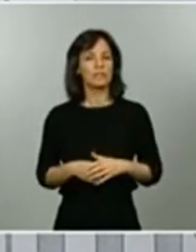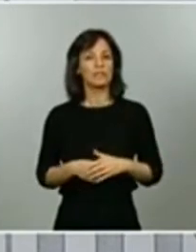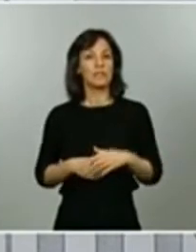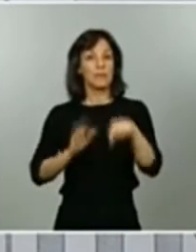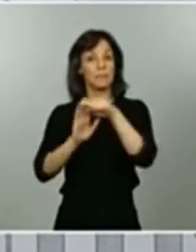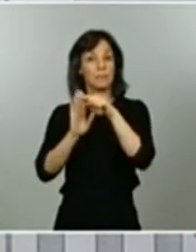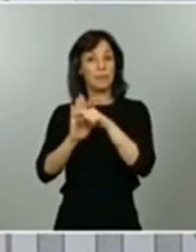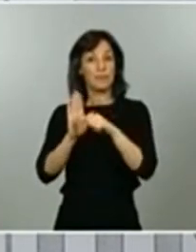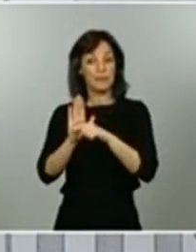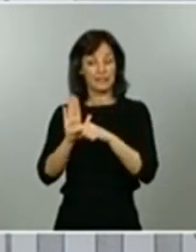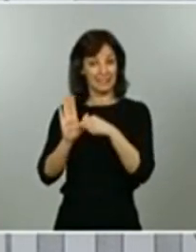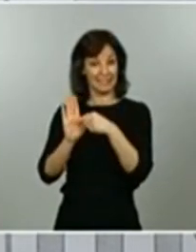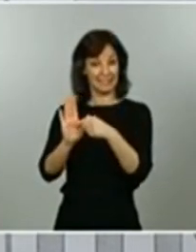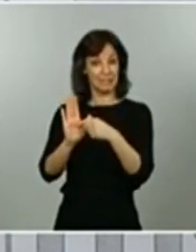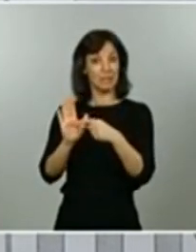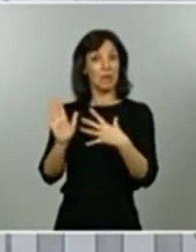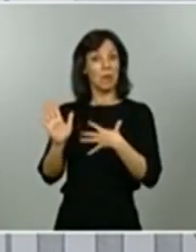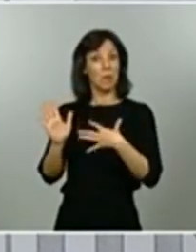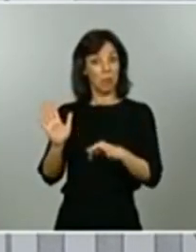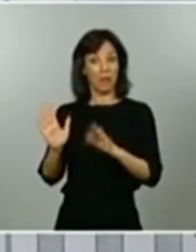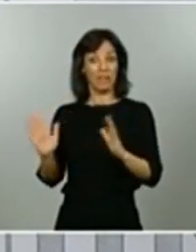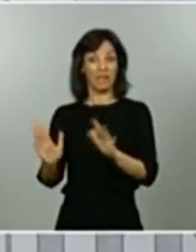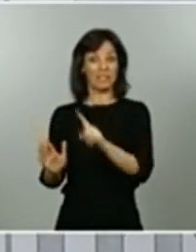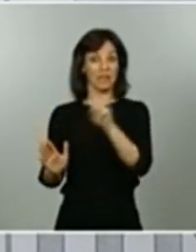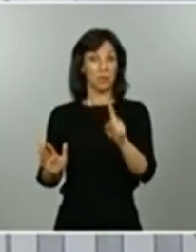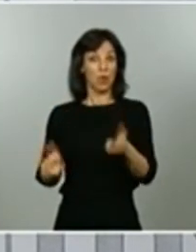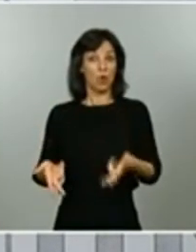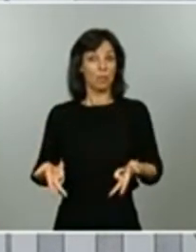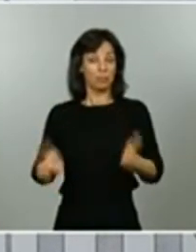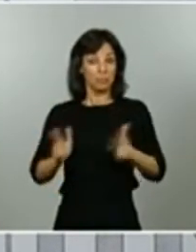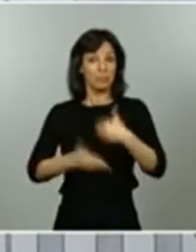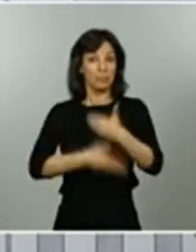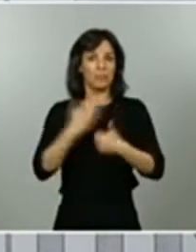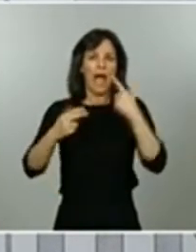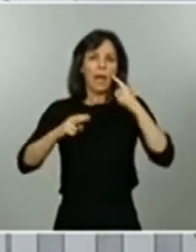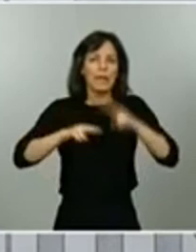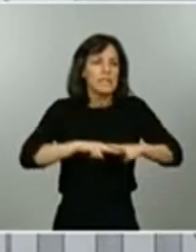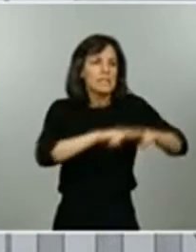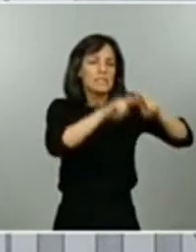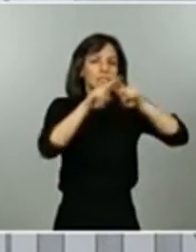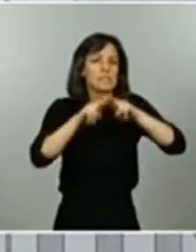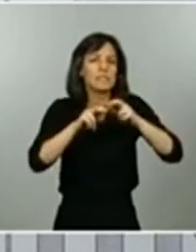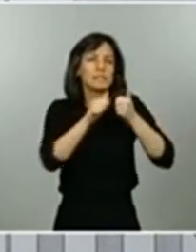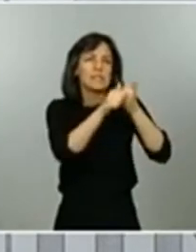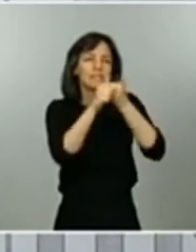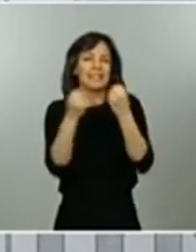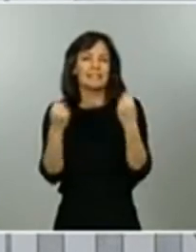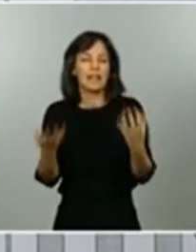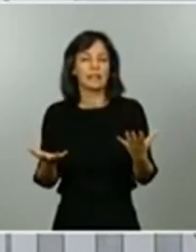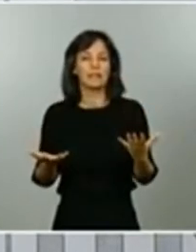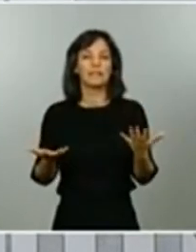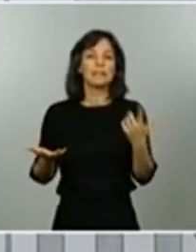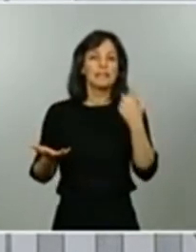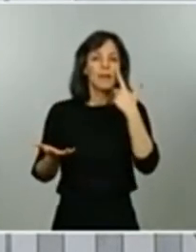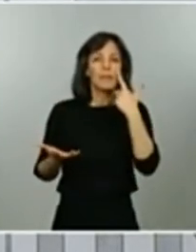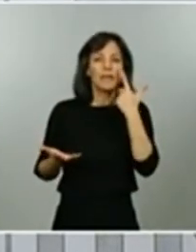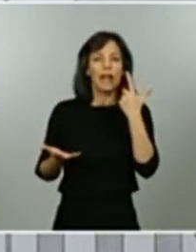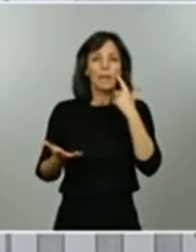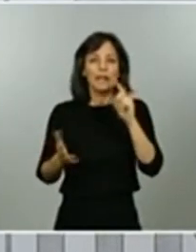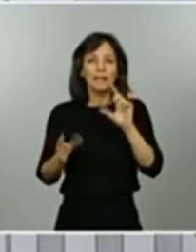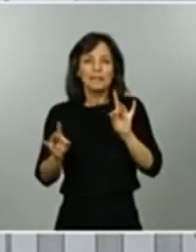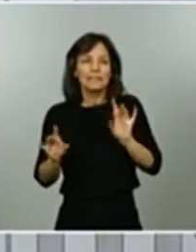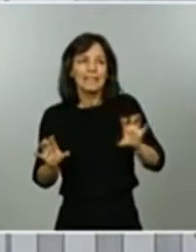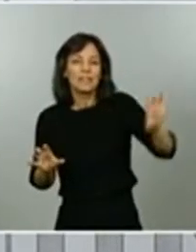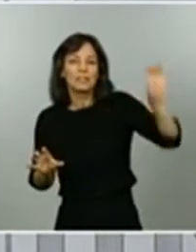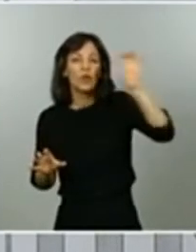casos en que se ha podido progresar a fase 1 y evaluando también qué territorios, qué unidades territoriales que esta vez no han podido progresar a